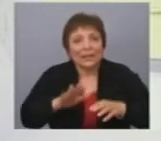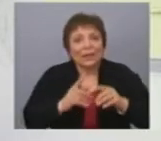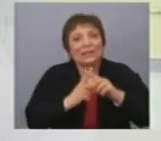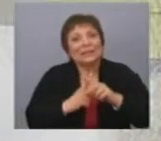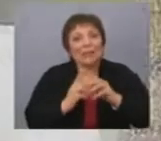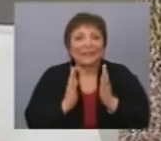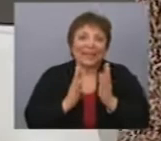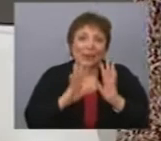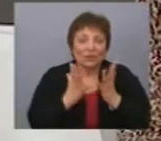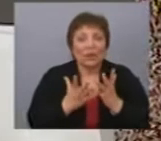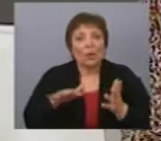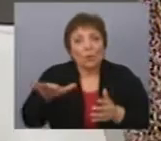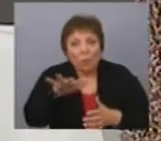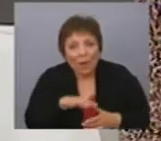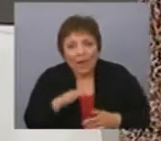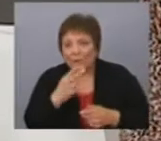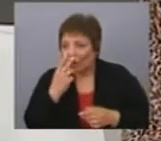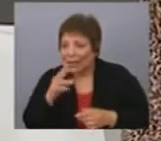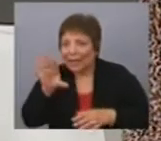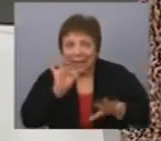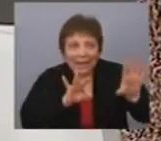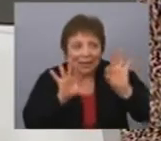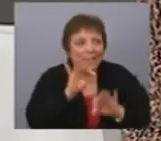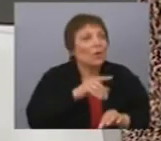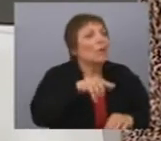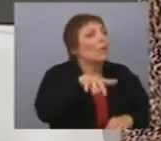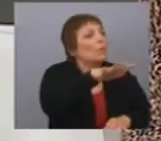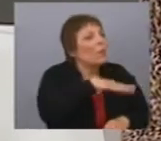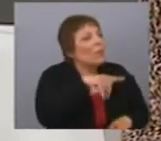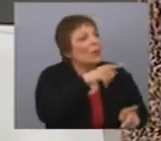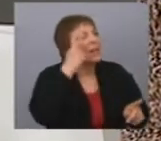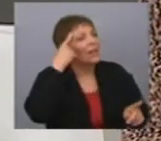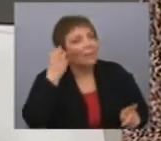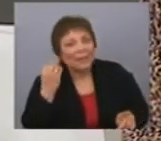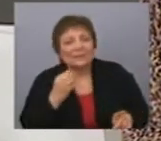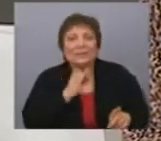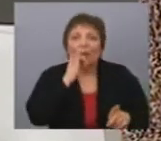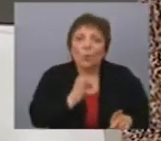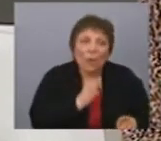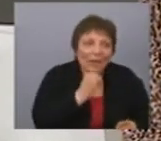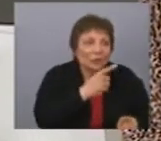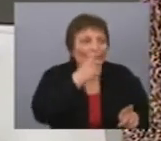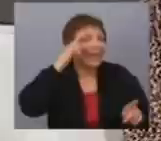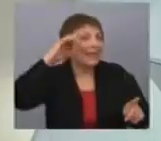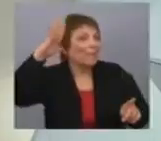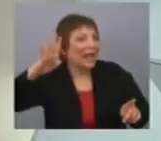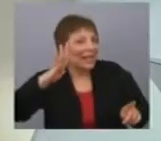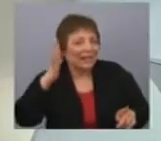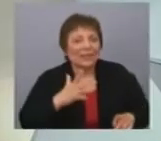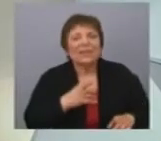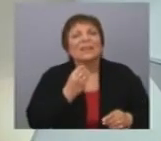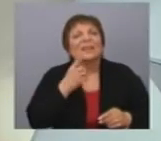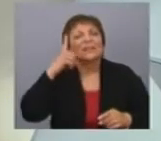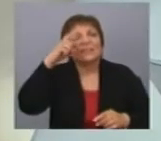los pueblos y también la participación de los pobladores en el relato, en su imaginario. ¿Y qué creen que es lo más